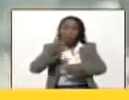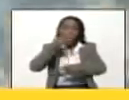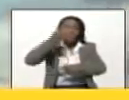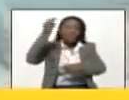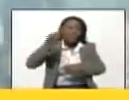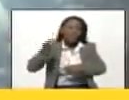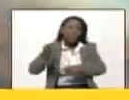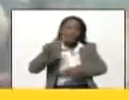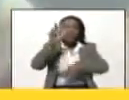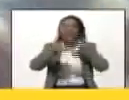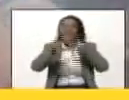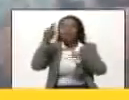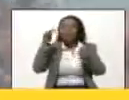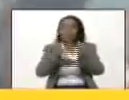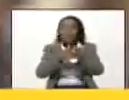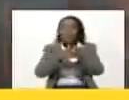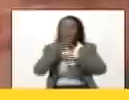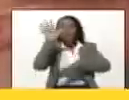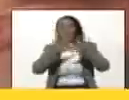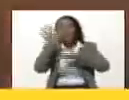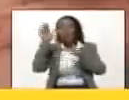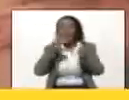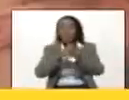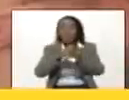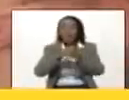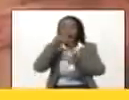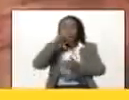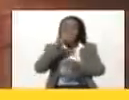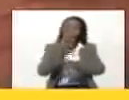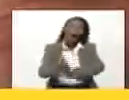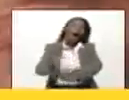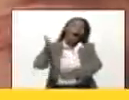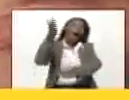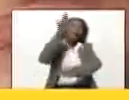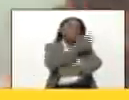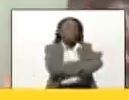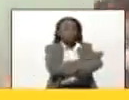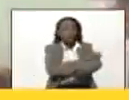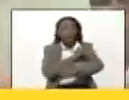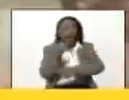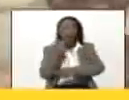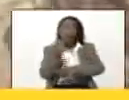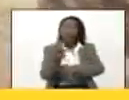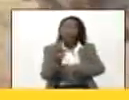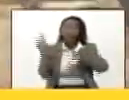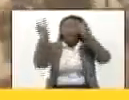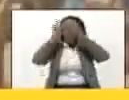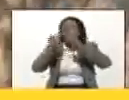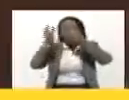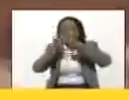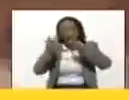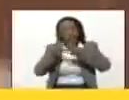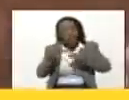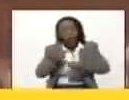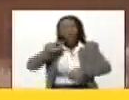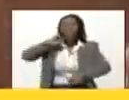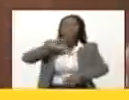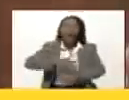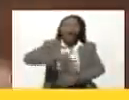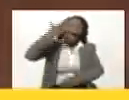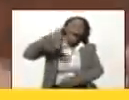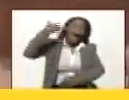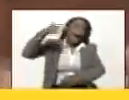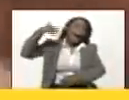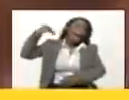.000, 15.000 años antes, es lo que dicen las investigaciones antropológicas